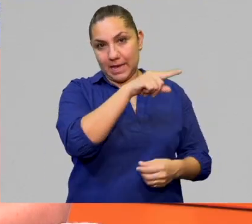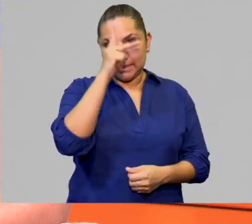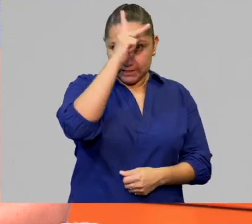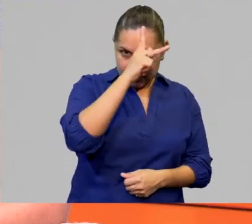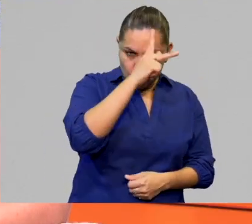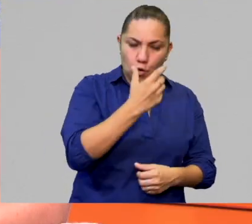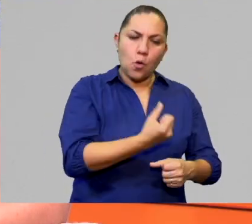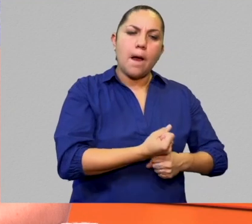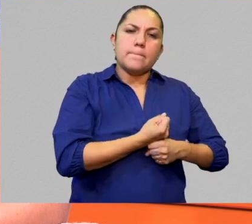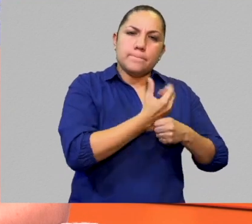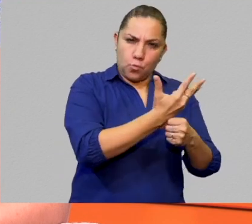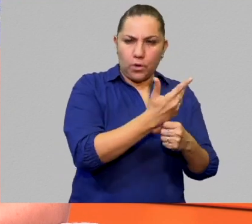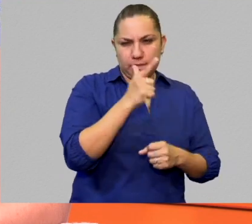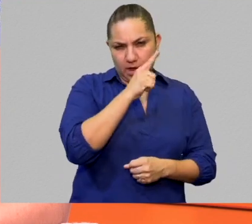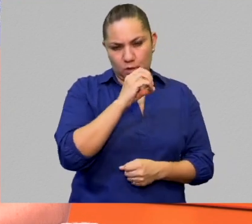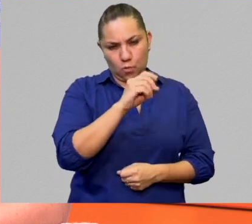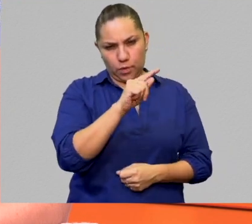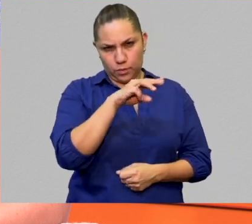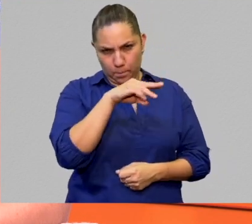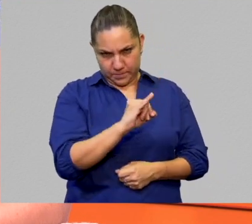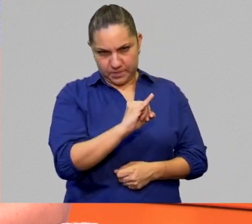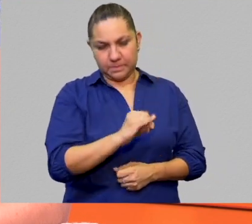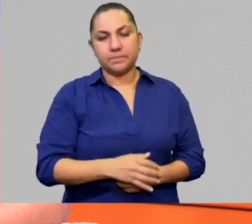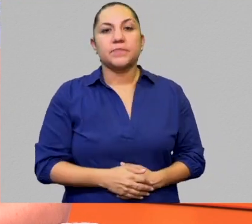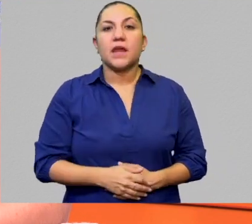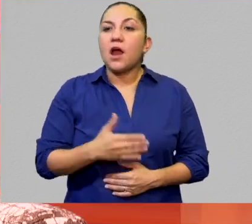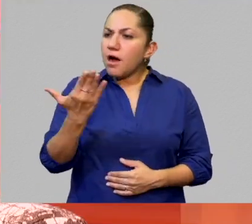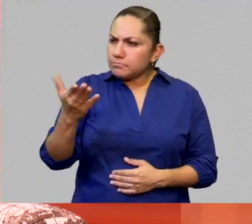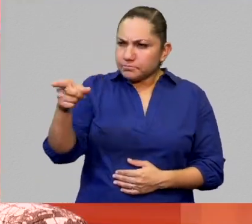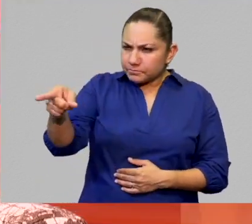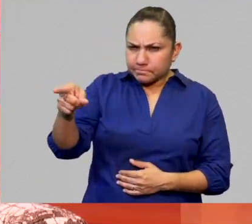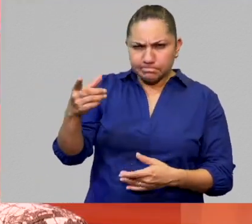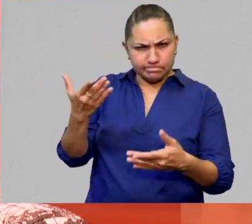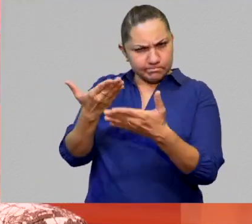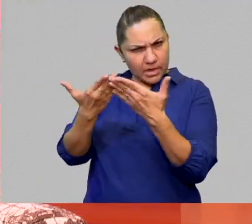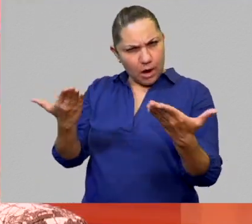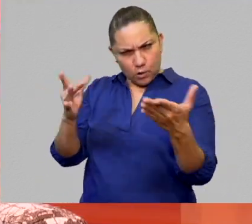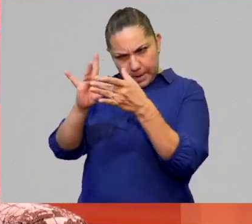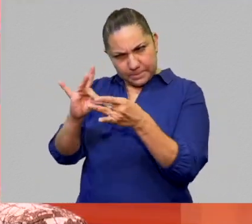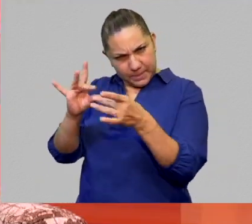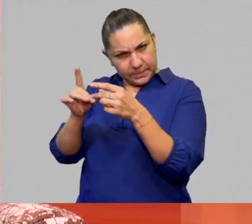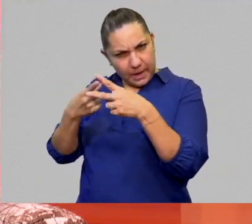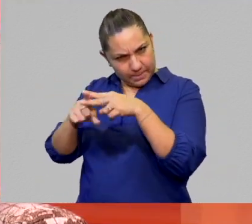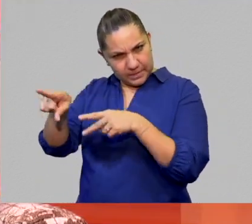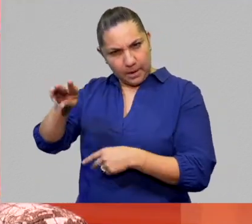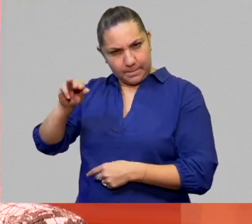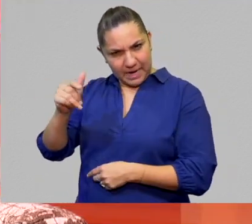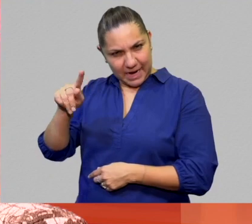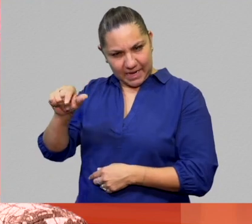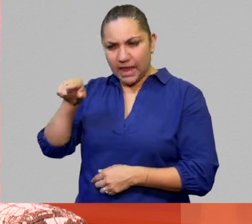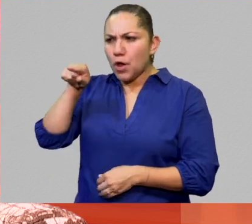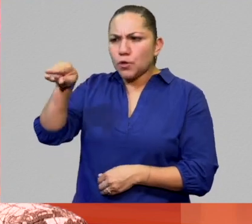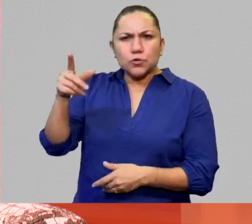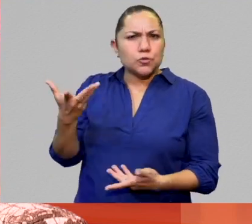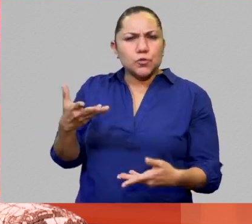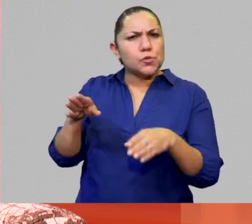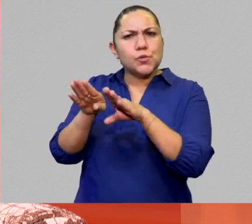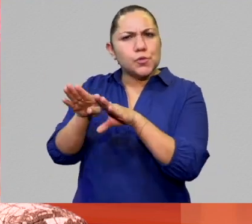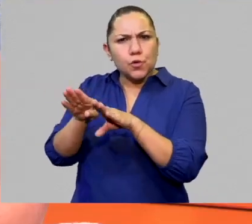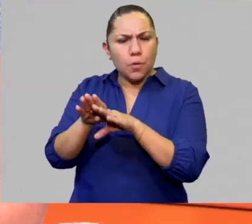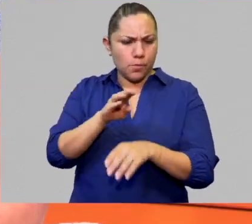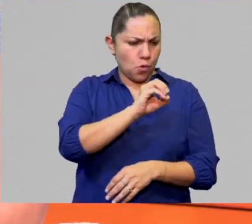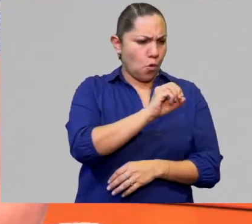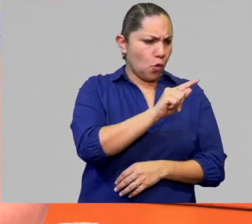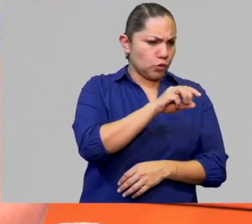psicóloga y poeta otomí. Y Margarita, empiezo contigo. ¿Cómo ha sido para ti el traducir